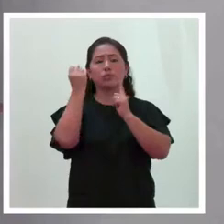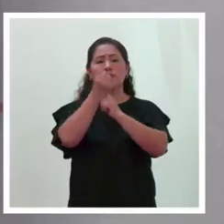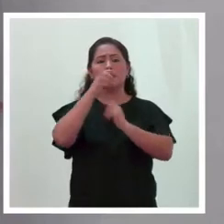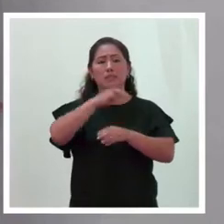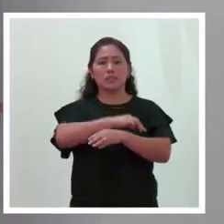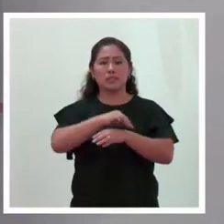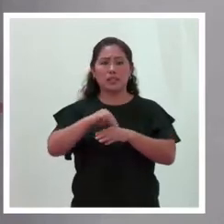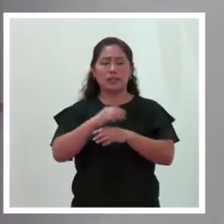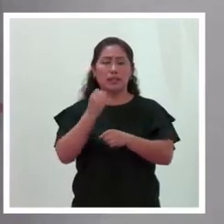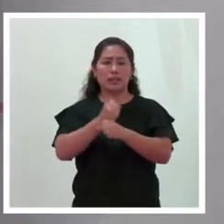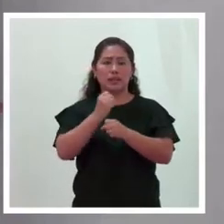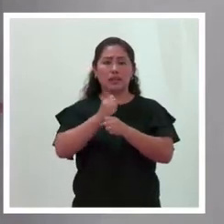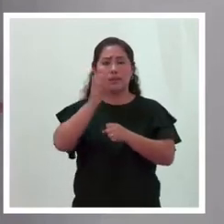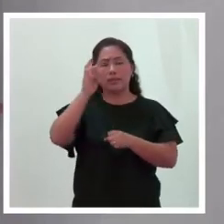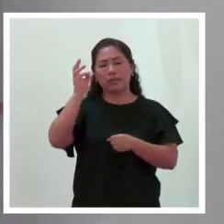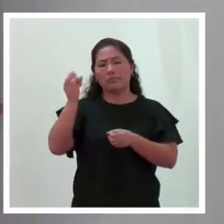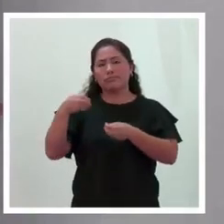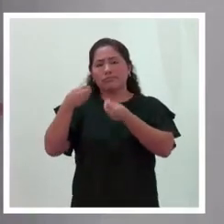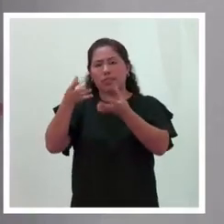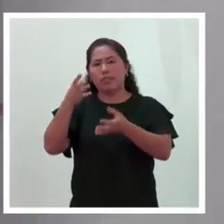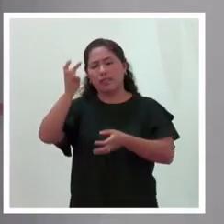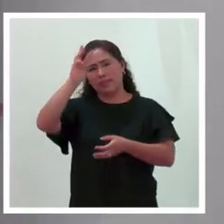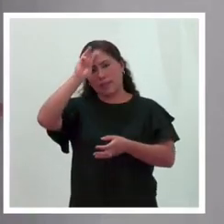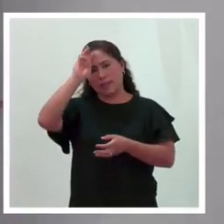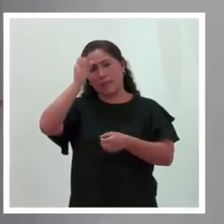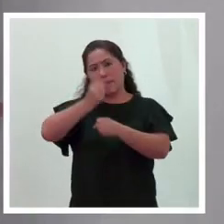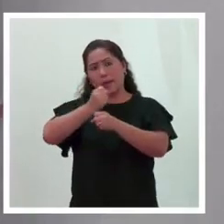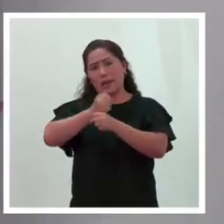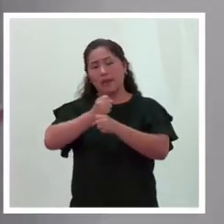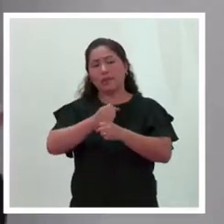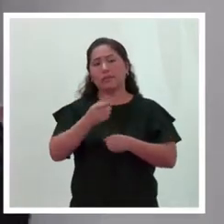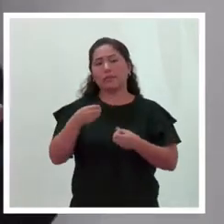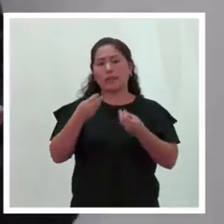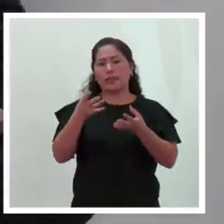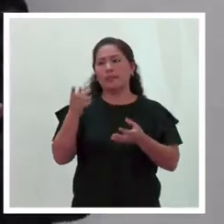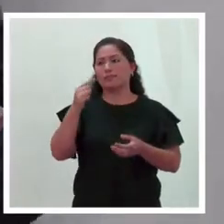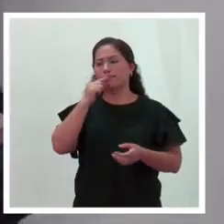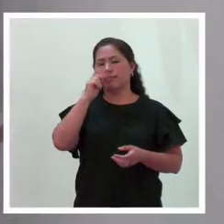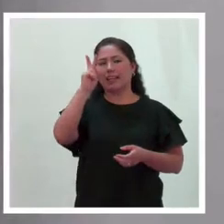Trabajo y Promoción del Empleo, la doctora Katherine Durán Bustamante.